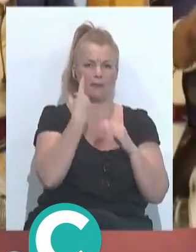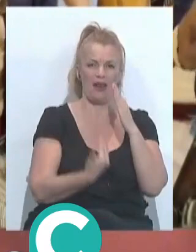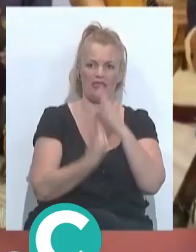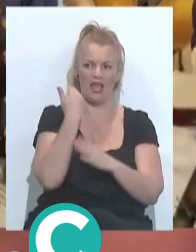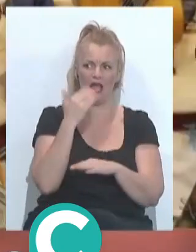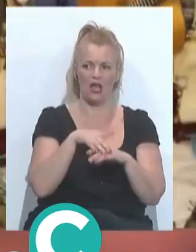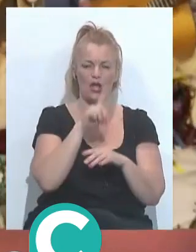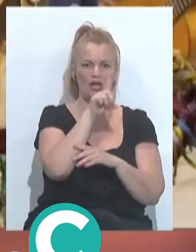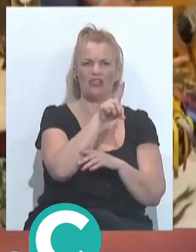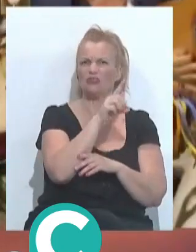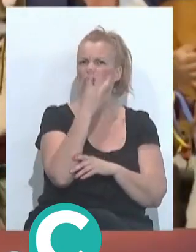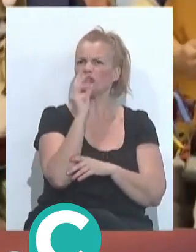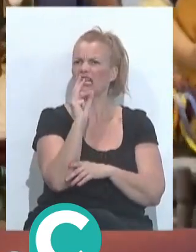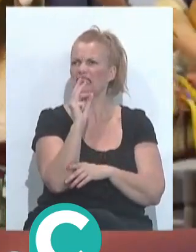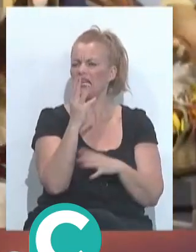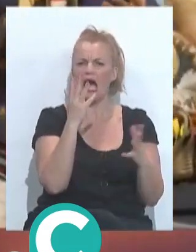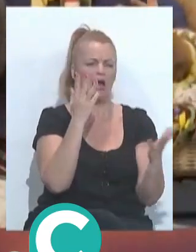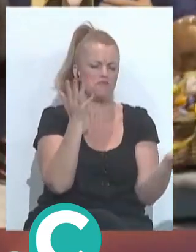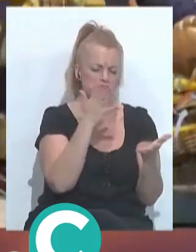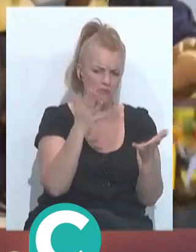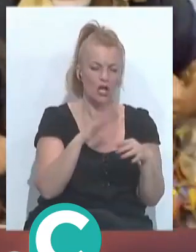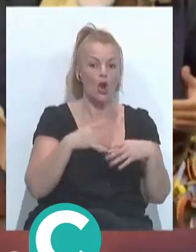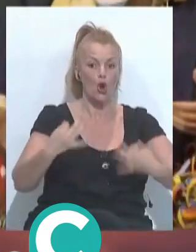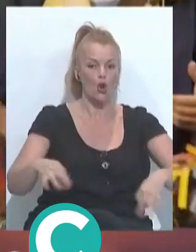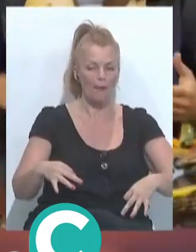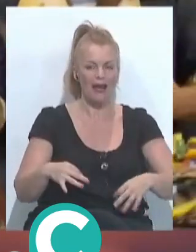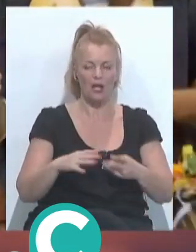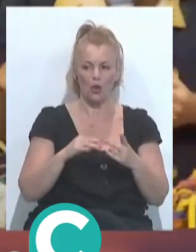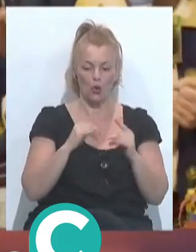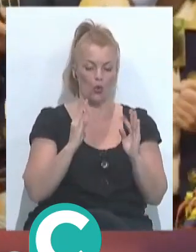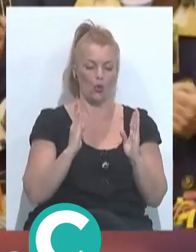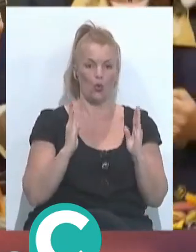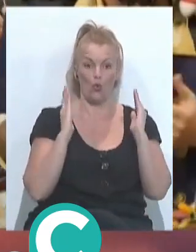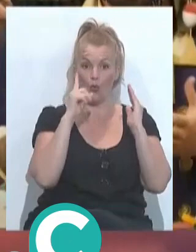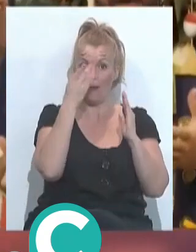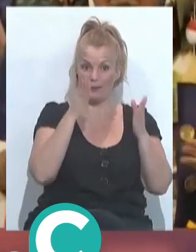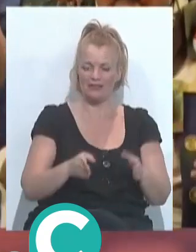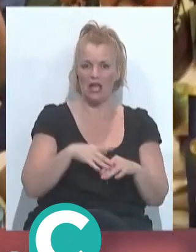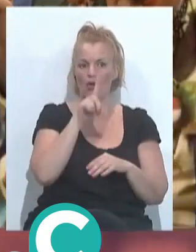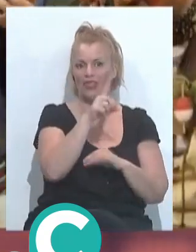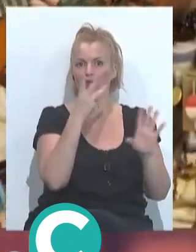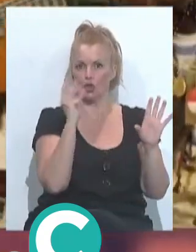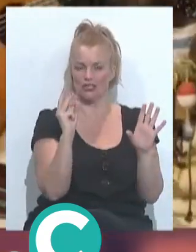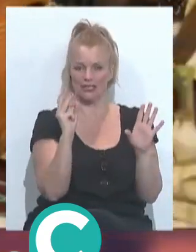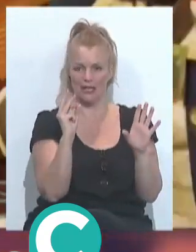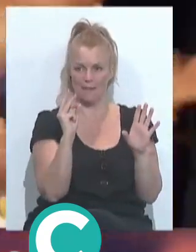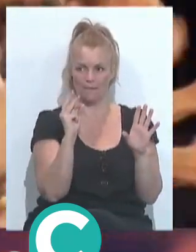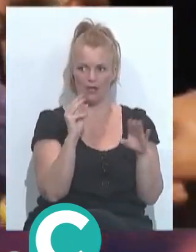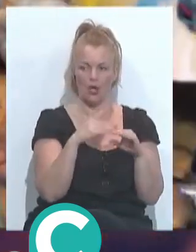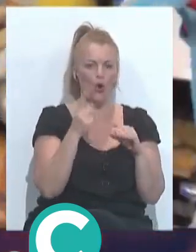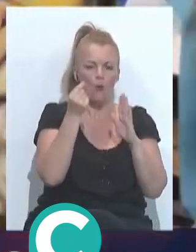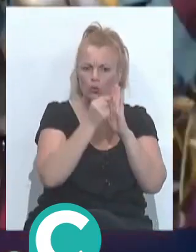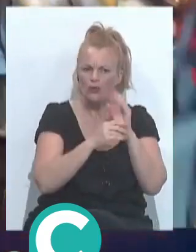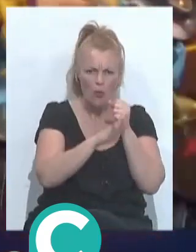fueron 130 y tantos puntos, lo normal era que un corte de primera fase era unos 180 puntos. Lo bajo que se había